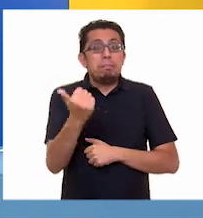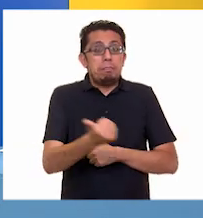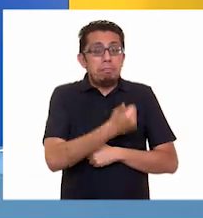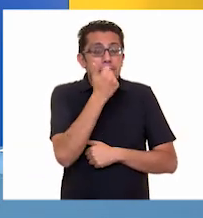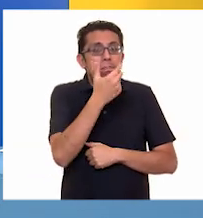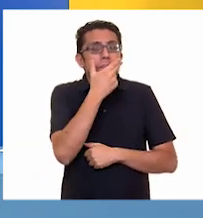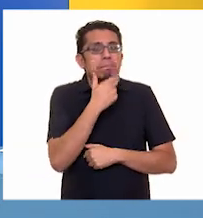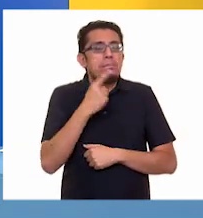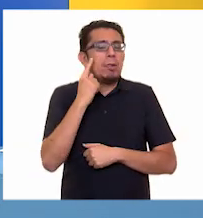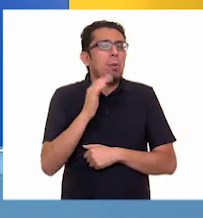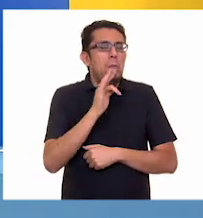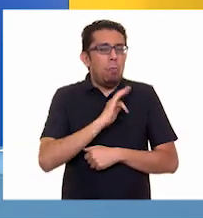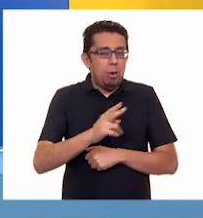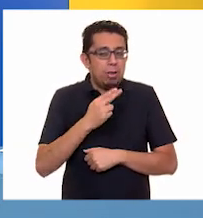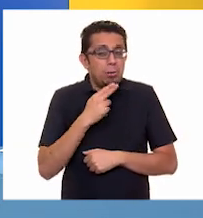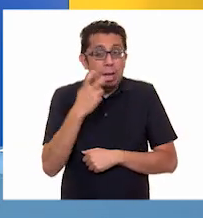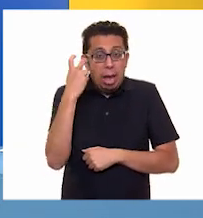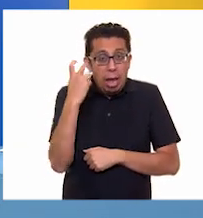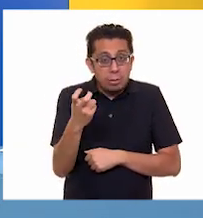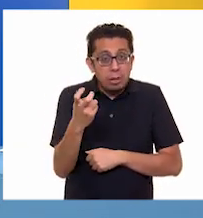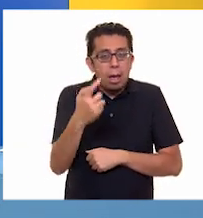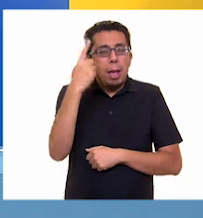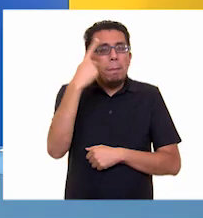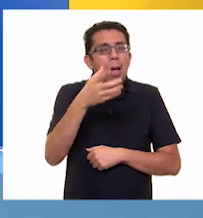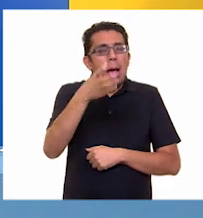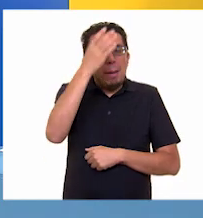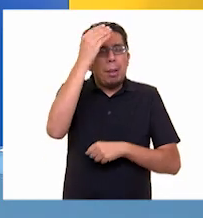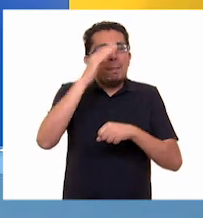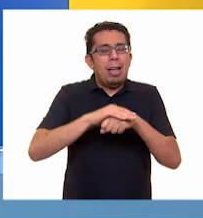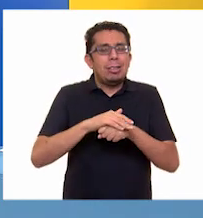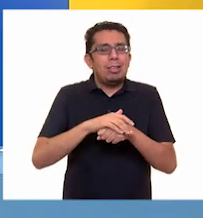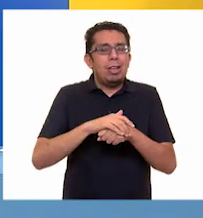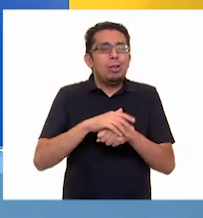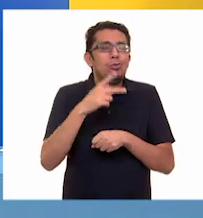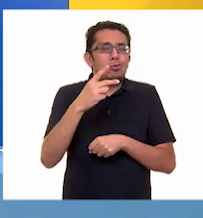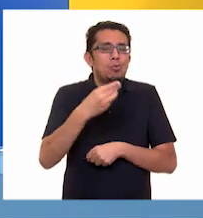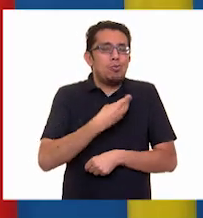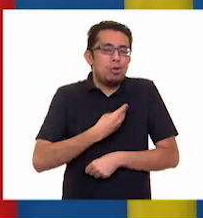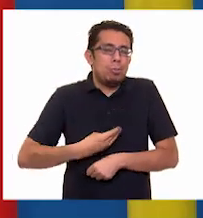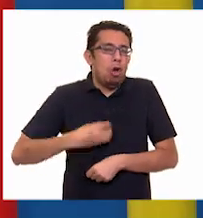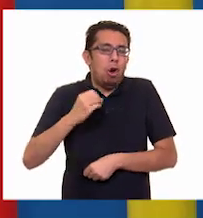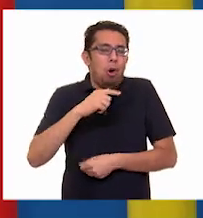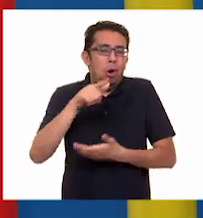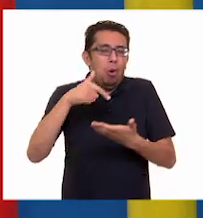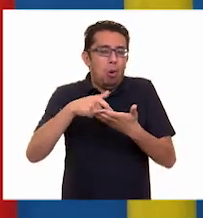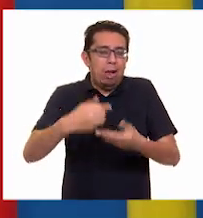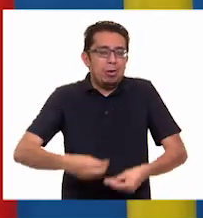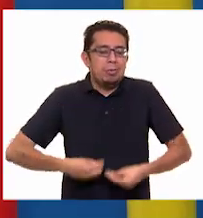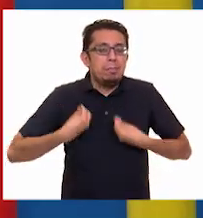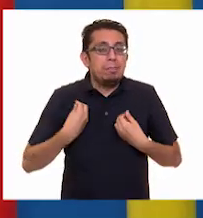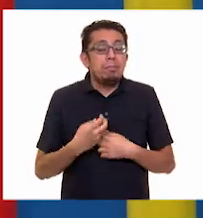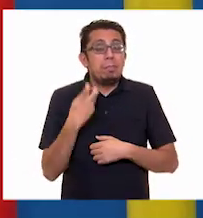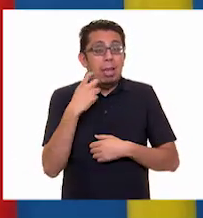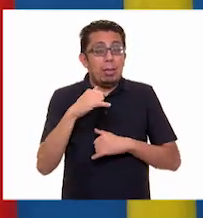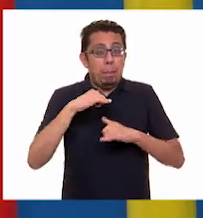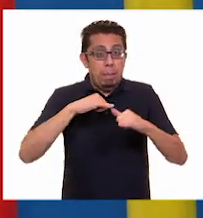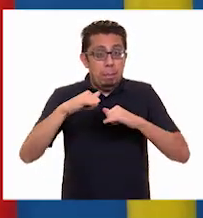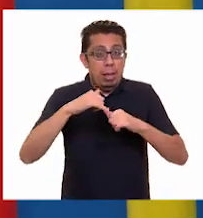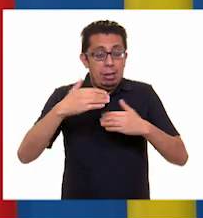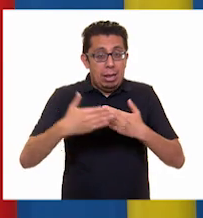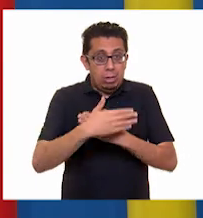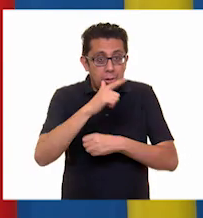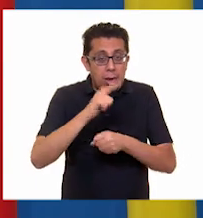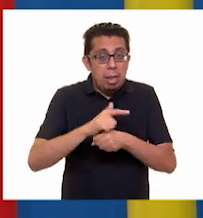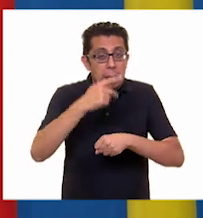alumnas pueden utilizar este recurso para saber más sobre su municipio o localidad. De hecho, el Atlas Nacional de Riesgos